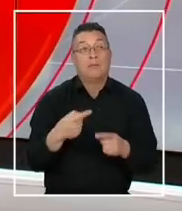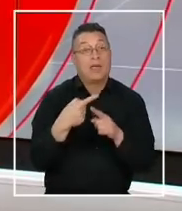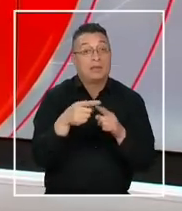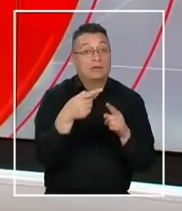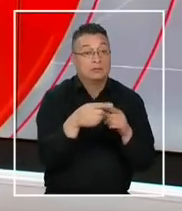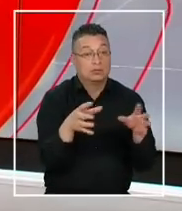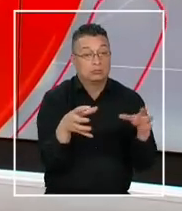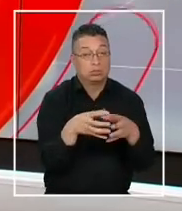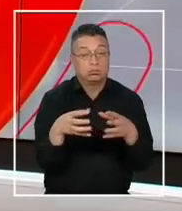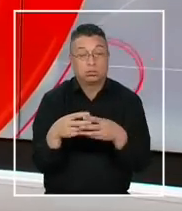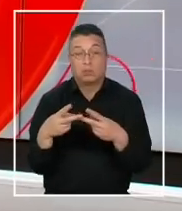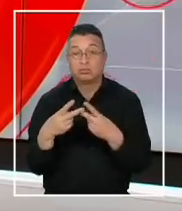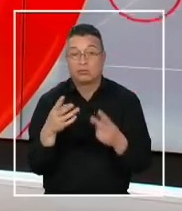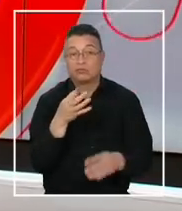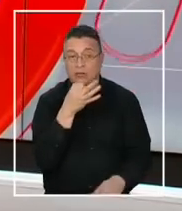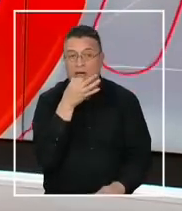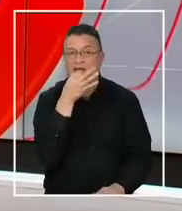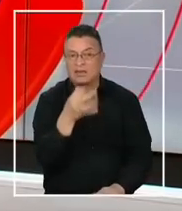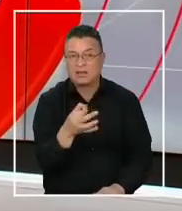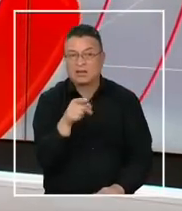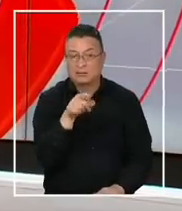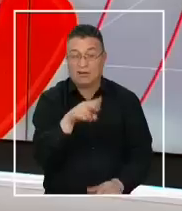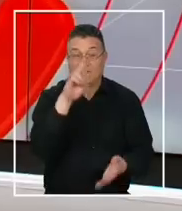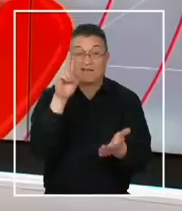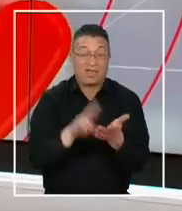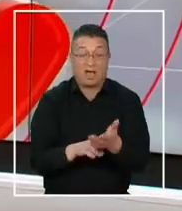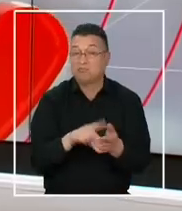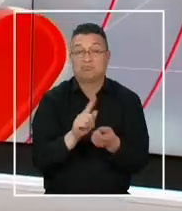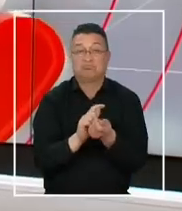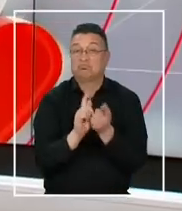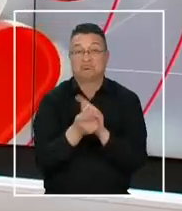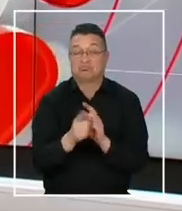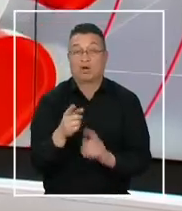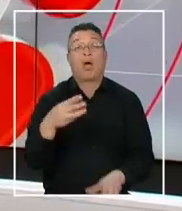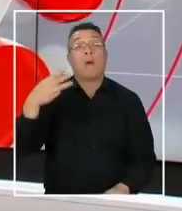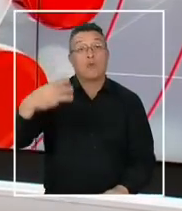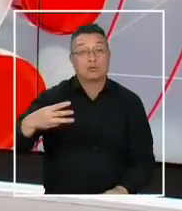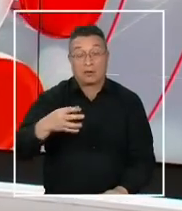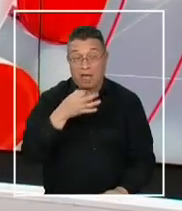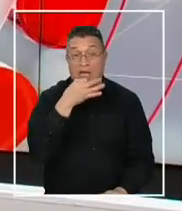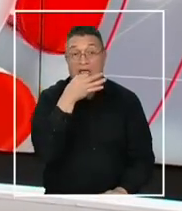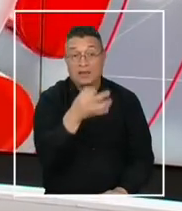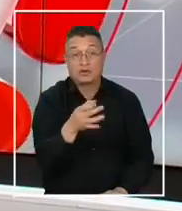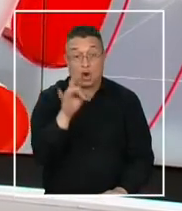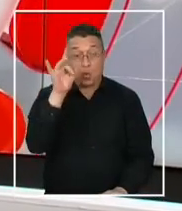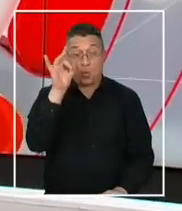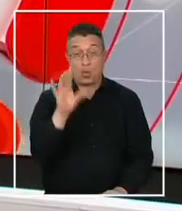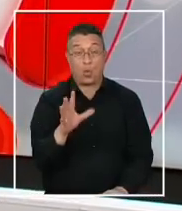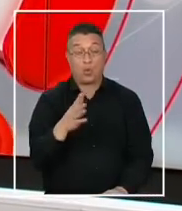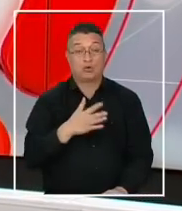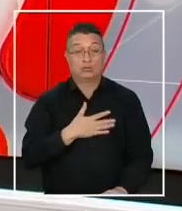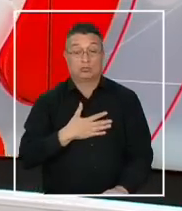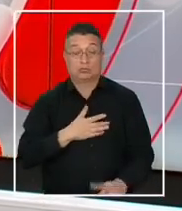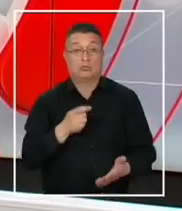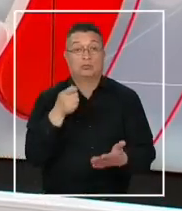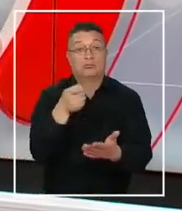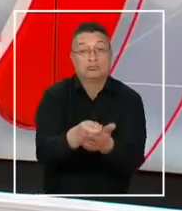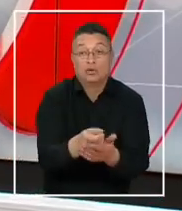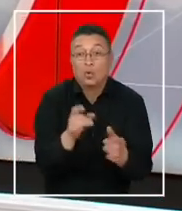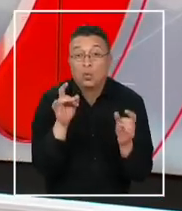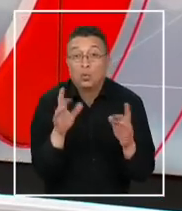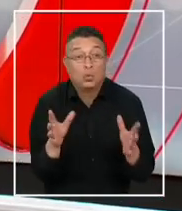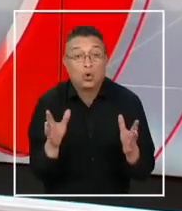organismos públicos afirman que la práctica es lo contrario. Municipios, por ejemplo, aseguran que al ser el único frente en el mercado público,